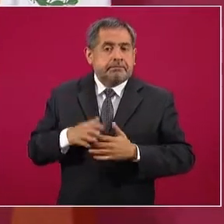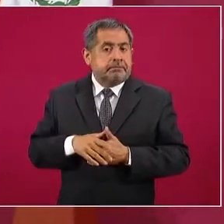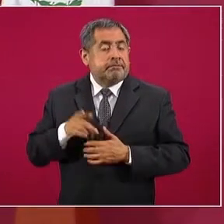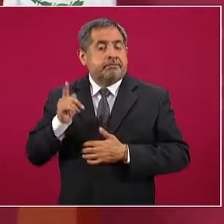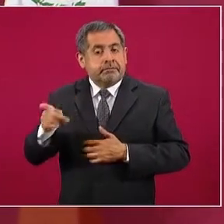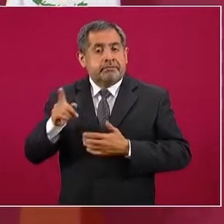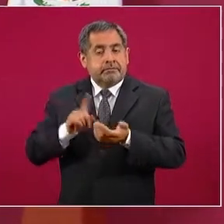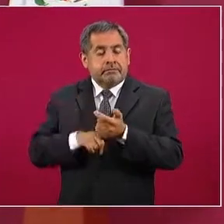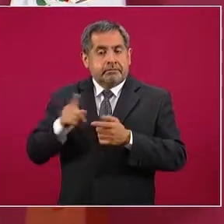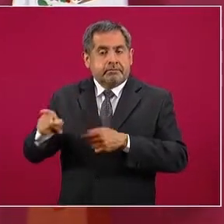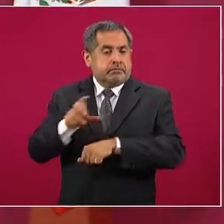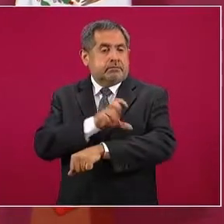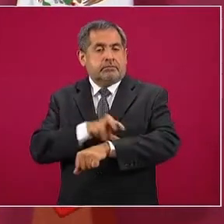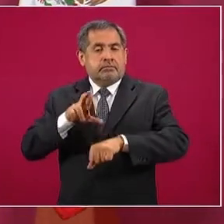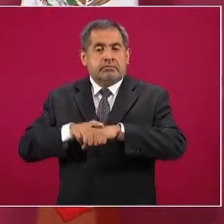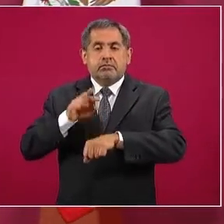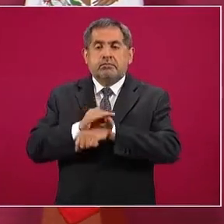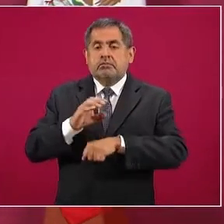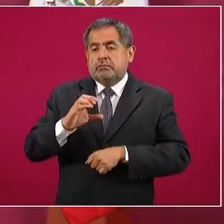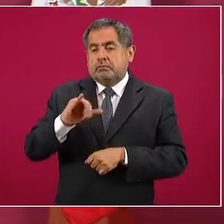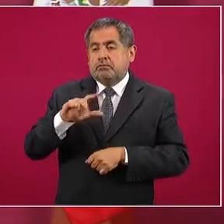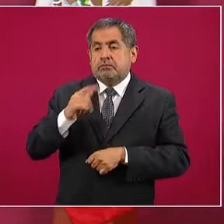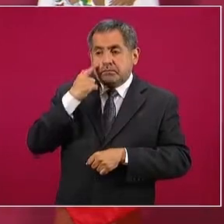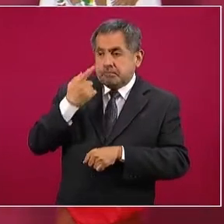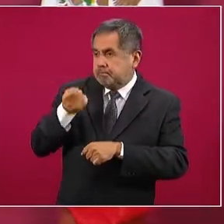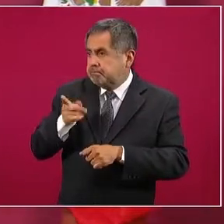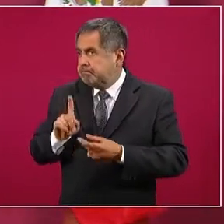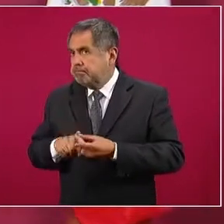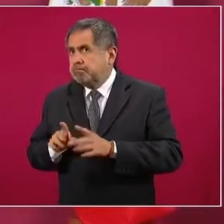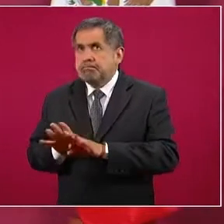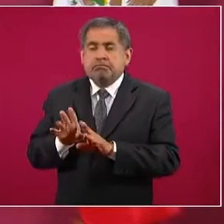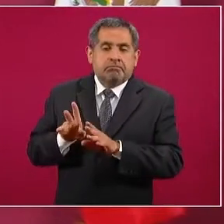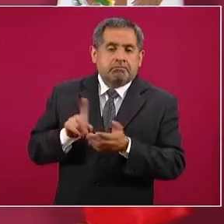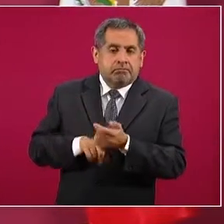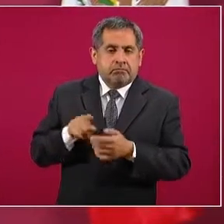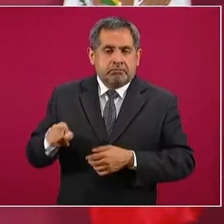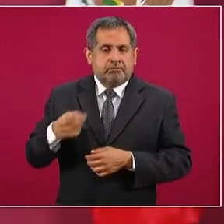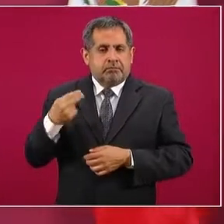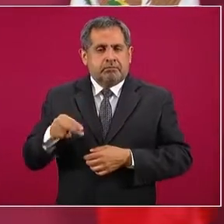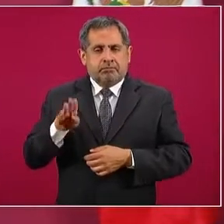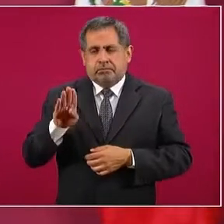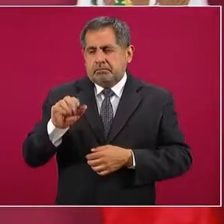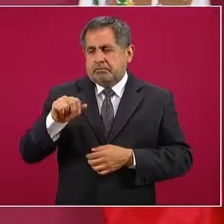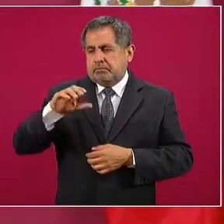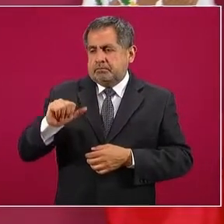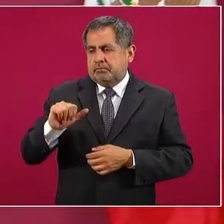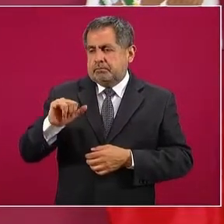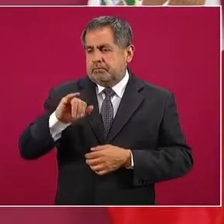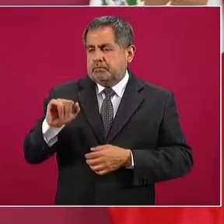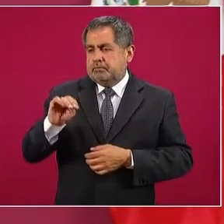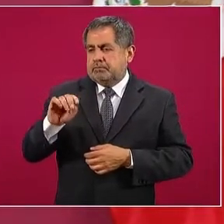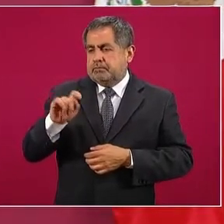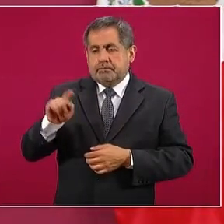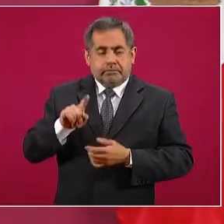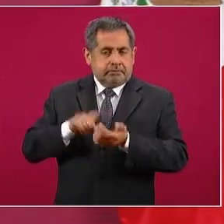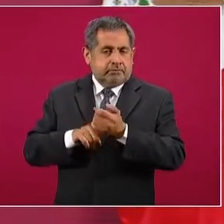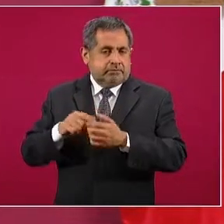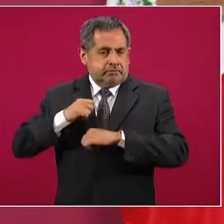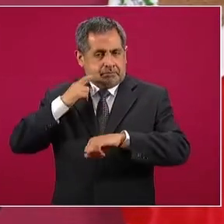la coordinadora de Protección Civil, allá está Blanca Jiménez de Conagua y